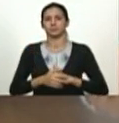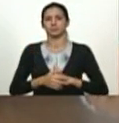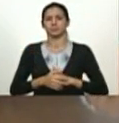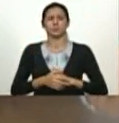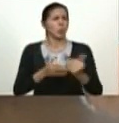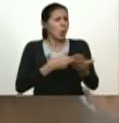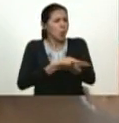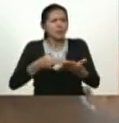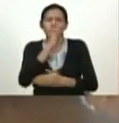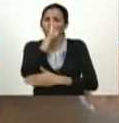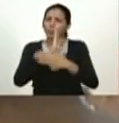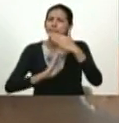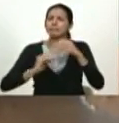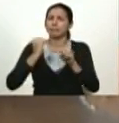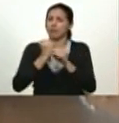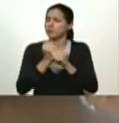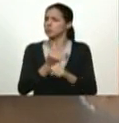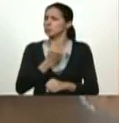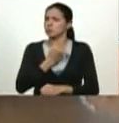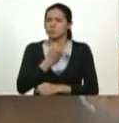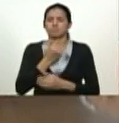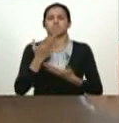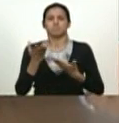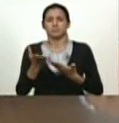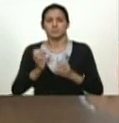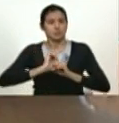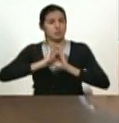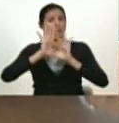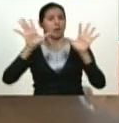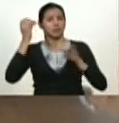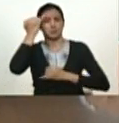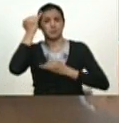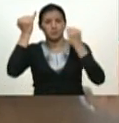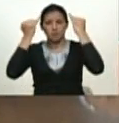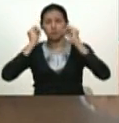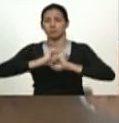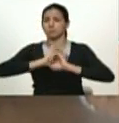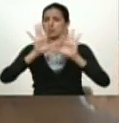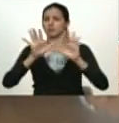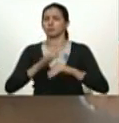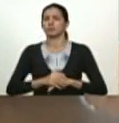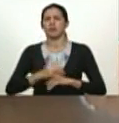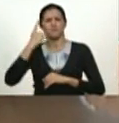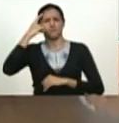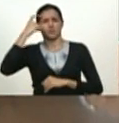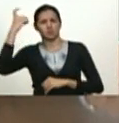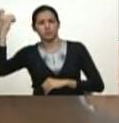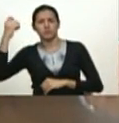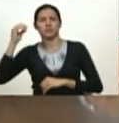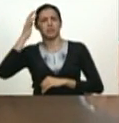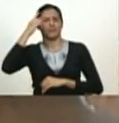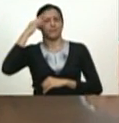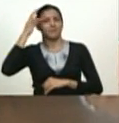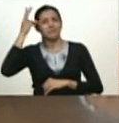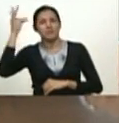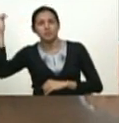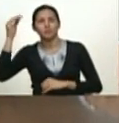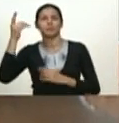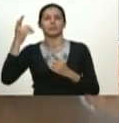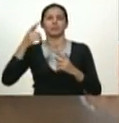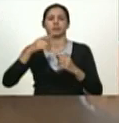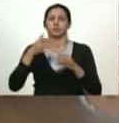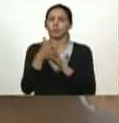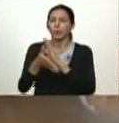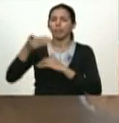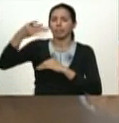humilde trabajador con un concepto muy claro filosófico metodológico teórico político de los derechos de la clase obrera